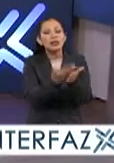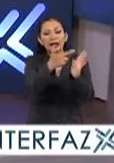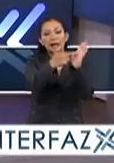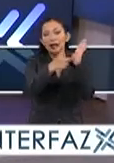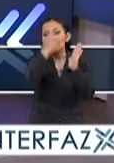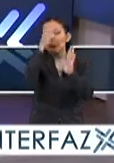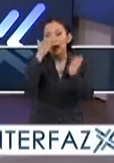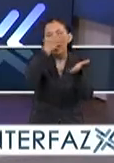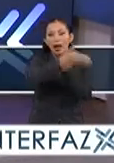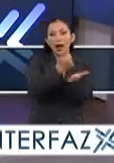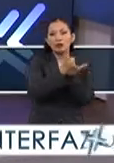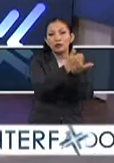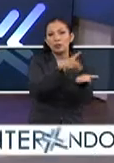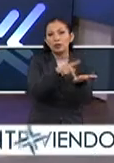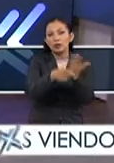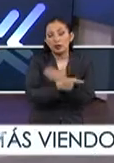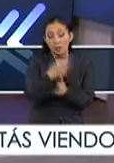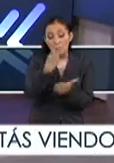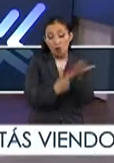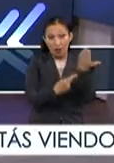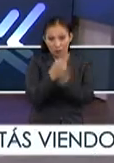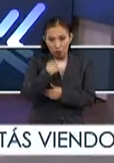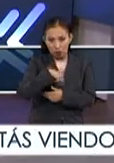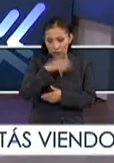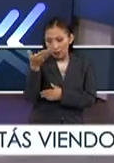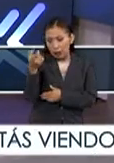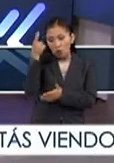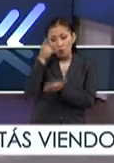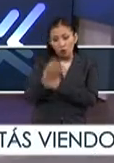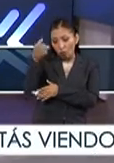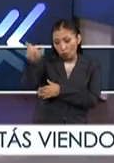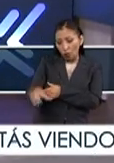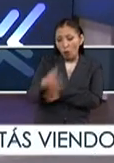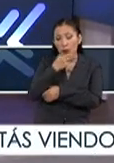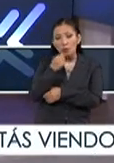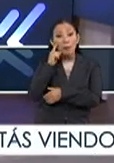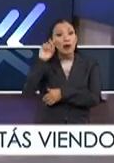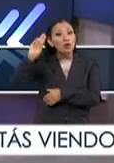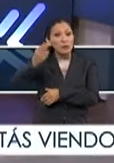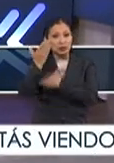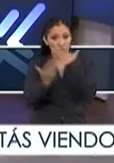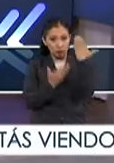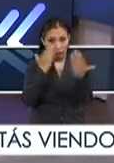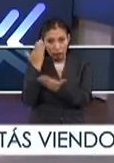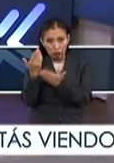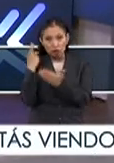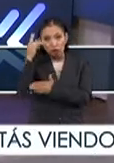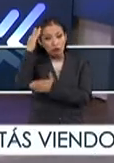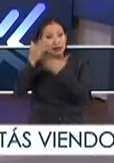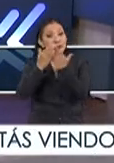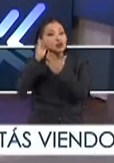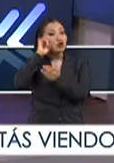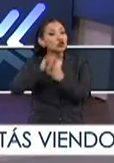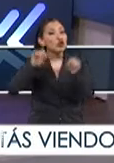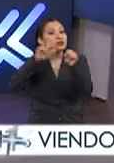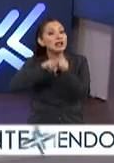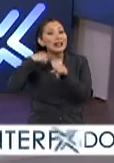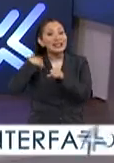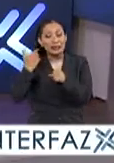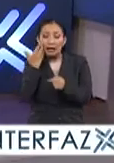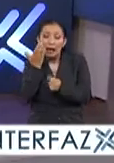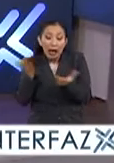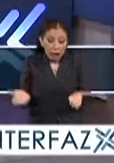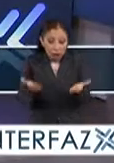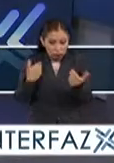para que ellos se puedan involucrar en estos proyectos? El programa lo que nosotros solicitamos solamente es que sean chicas y chicos universitarios, que estén en su servicio social y que tengan este